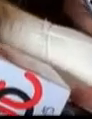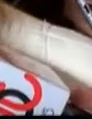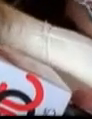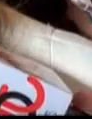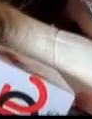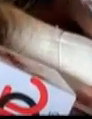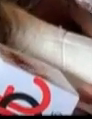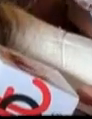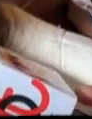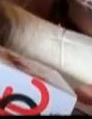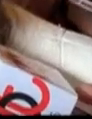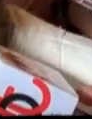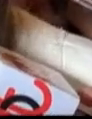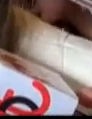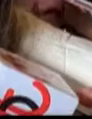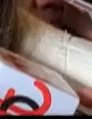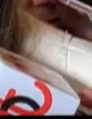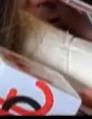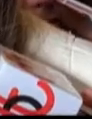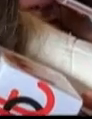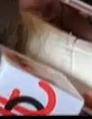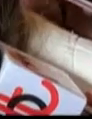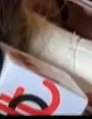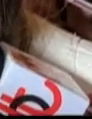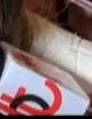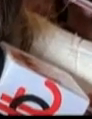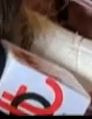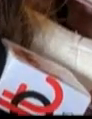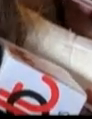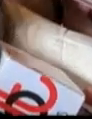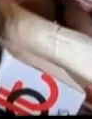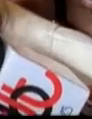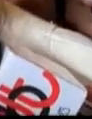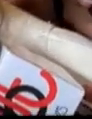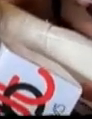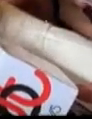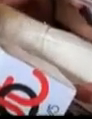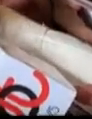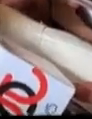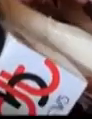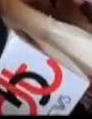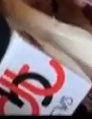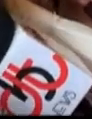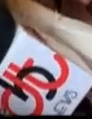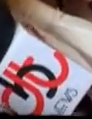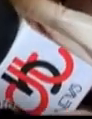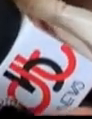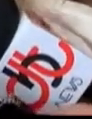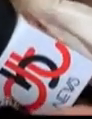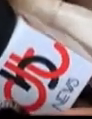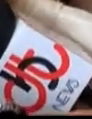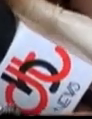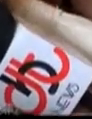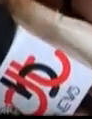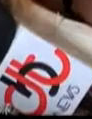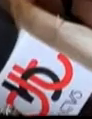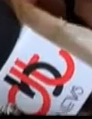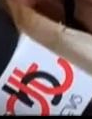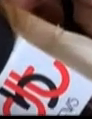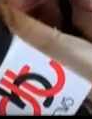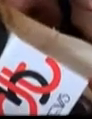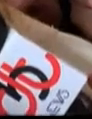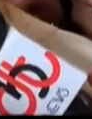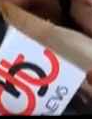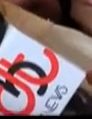acompañarla. Nosotros estamos en la mentalidad de acompañarla, el trabajo del presidente de la República, y bueno, debemos desde nuestra trinchera